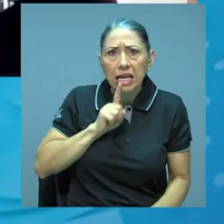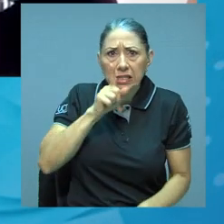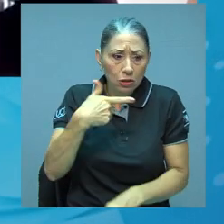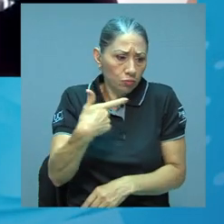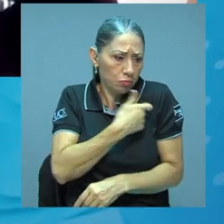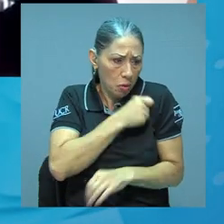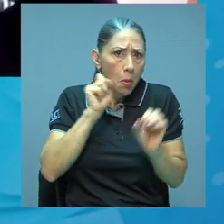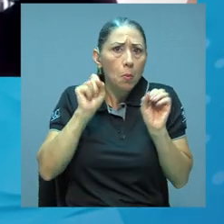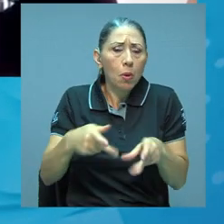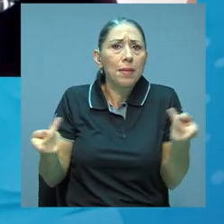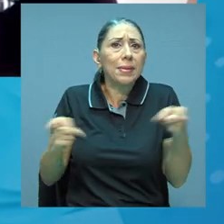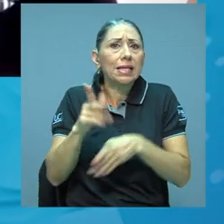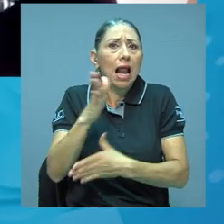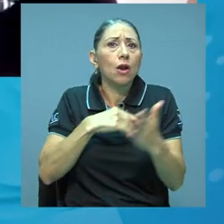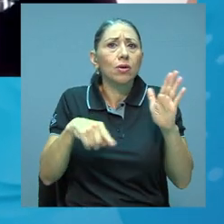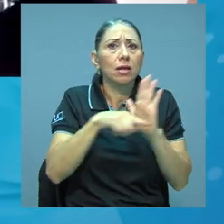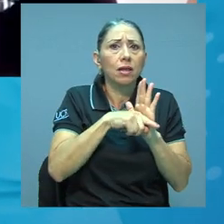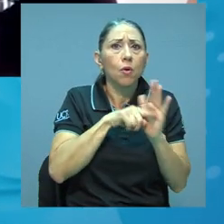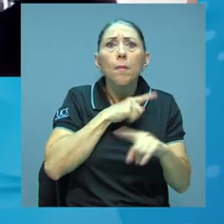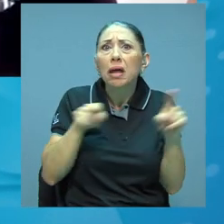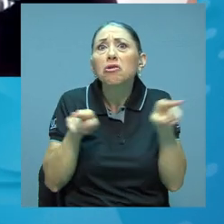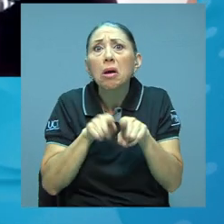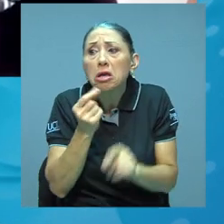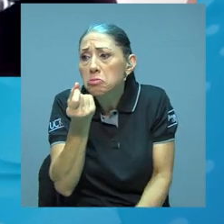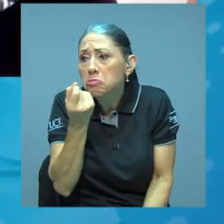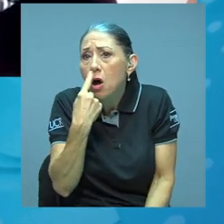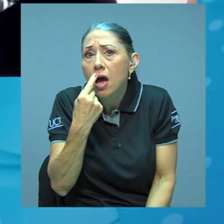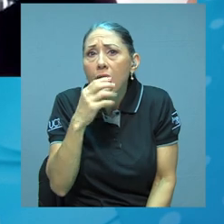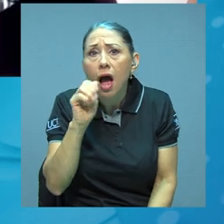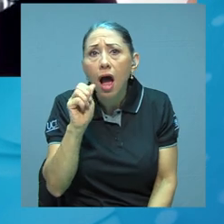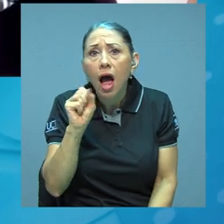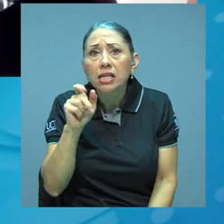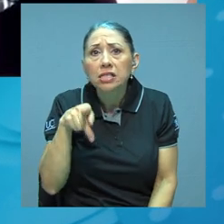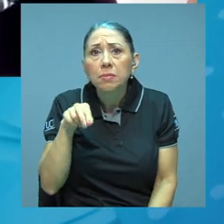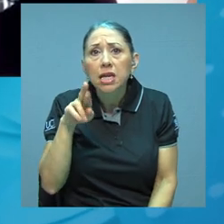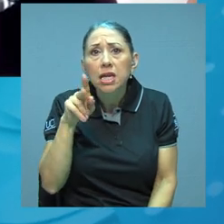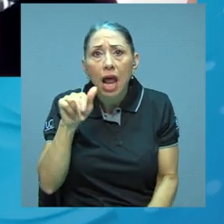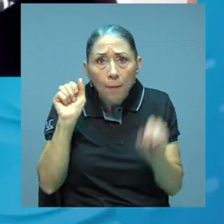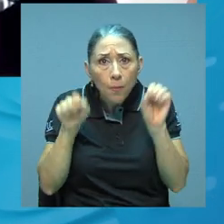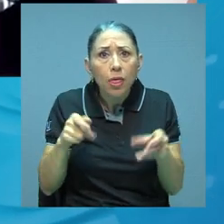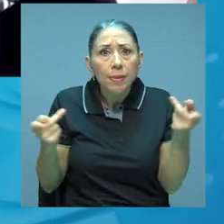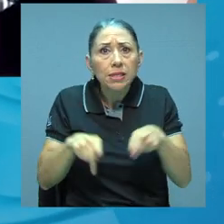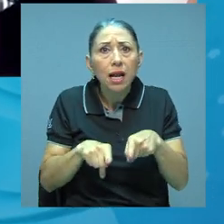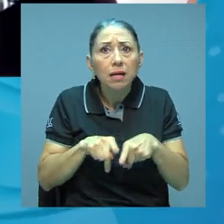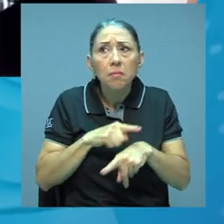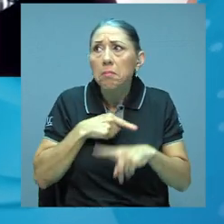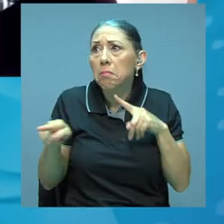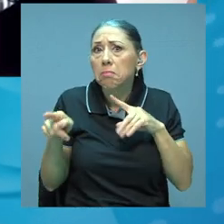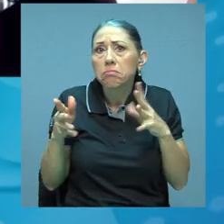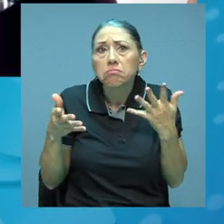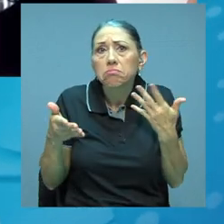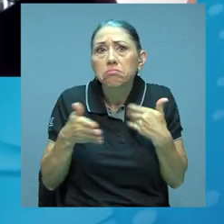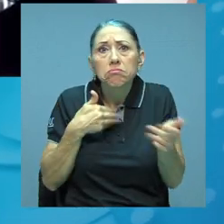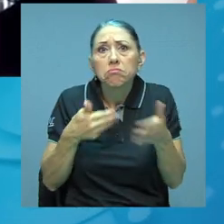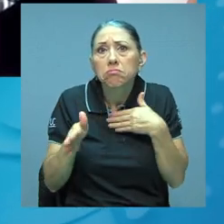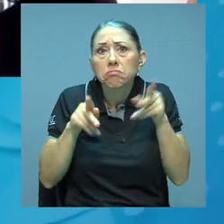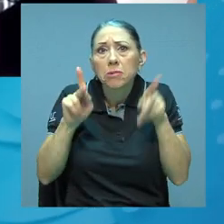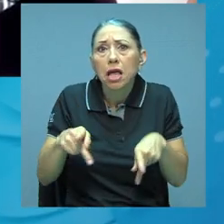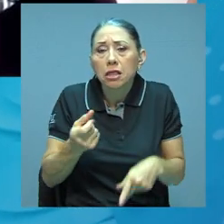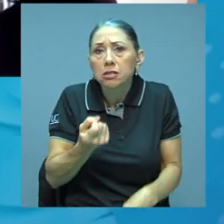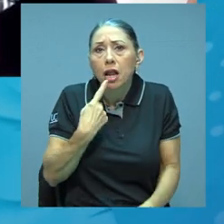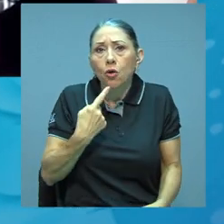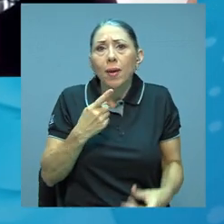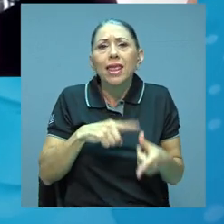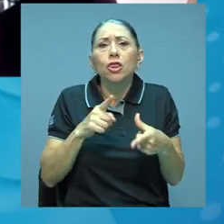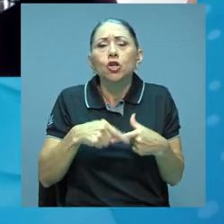efectos adversos, pero hay efectos adversos hasta con la aspirina y la gente aún así se la toma. Entonces, yo tengo que poner